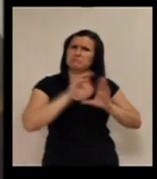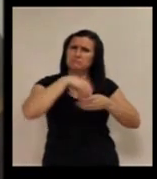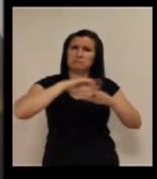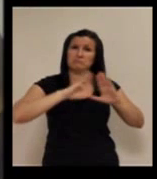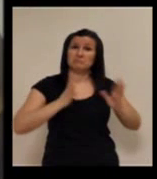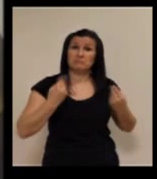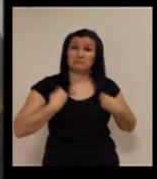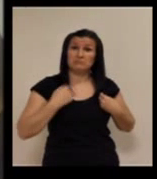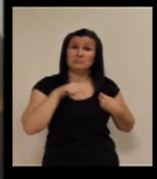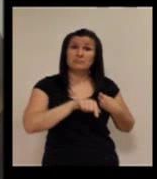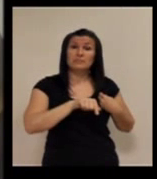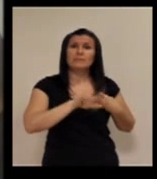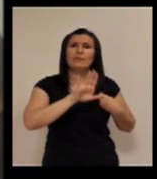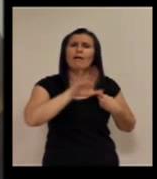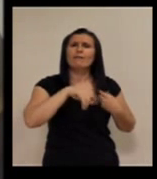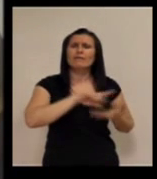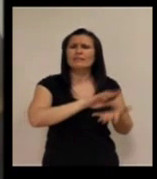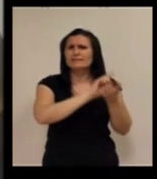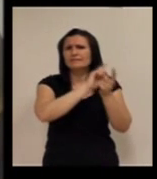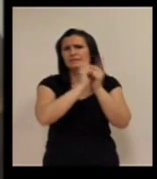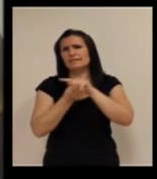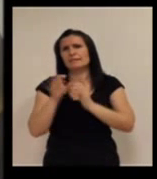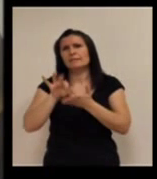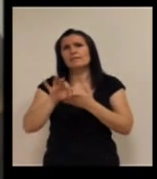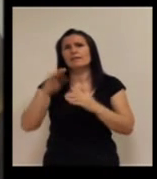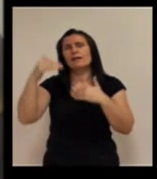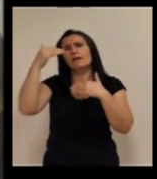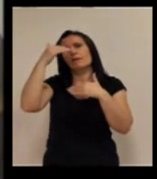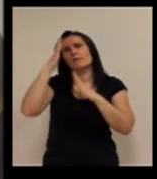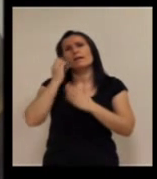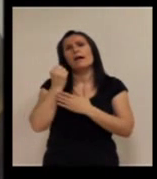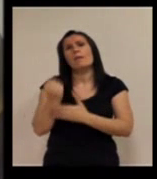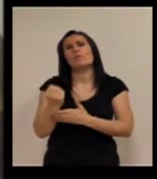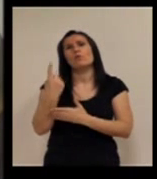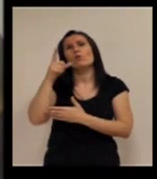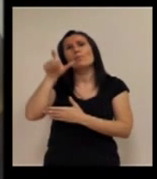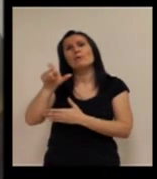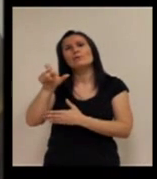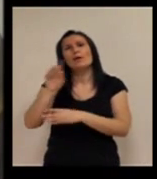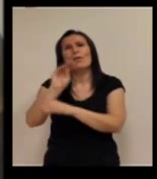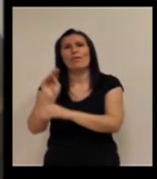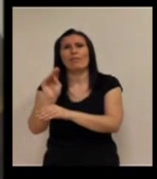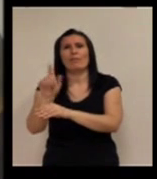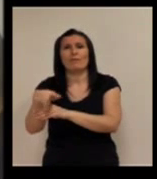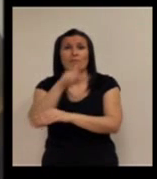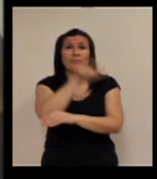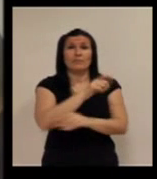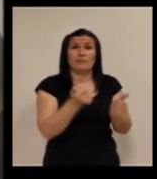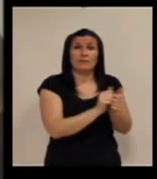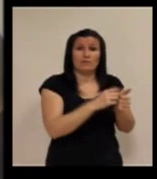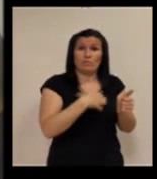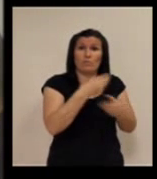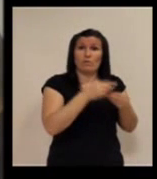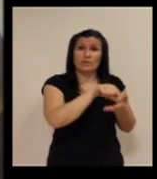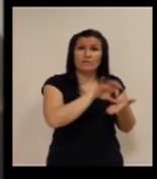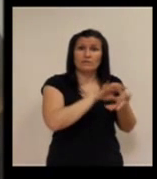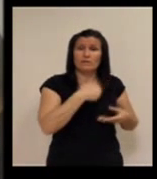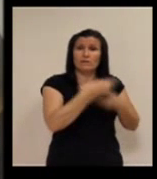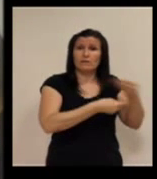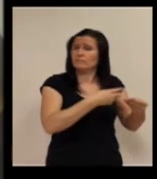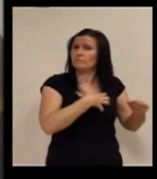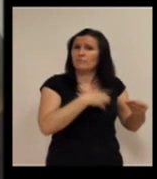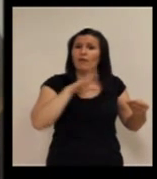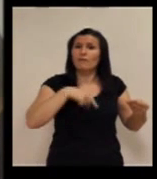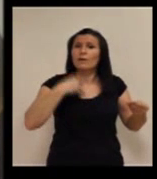se convierte en un servicio de apoyo a un cuidador, porque el dependiente no tiene capacidad para utilizar ese servicio.